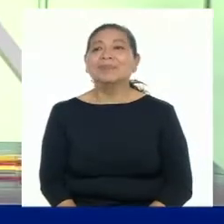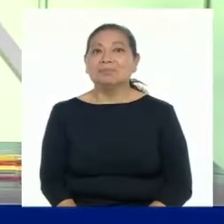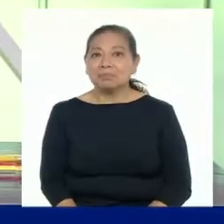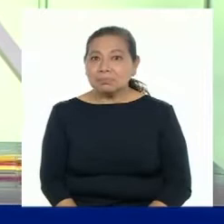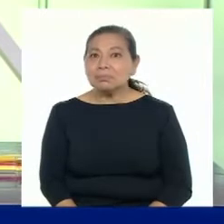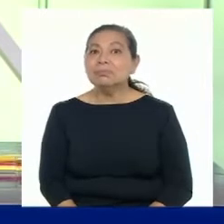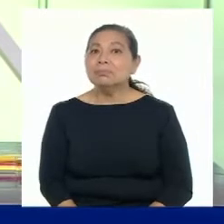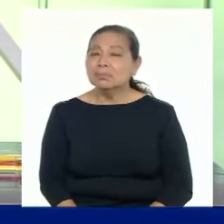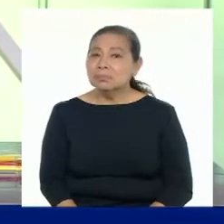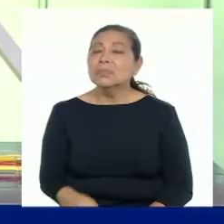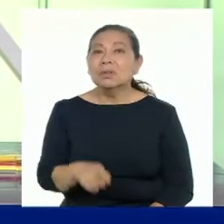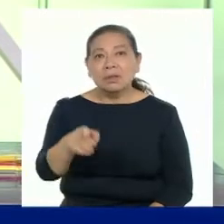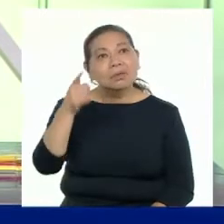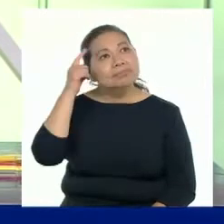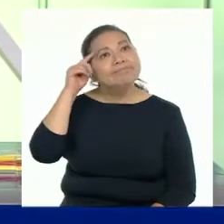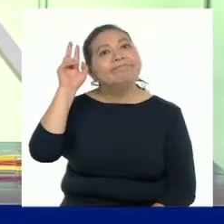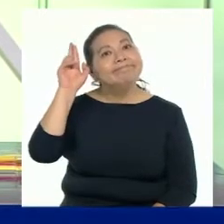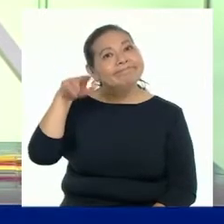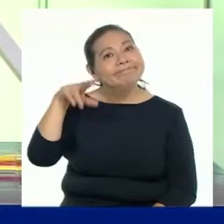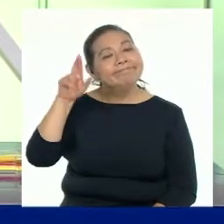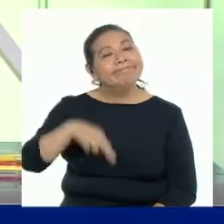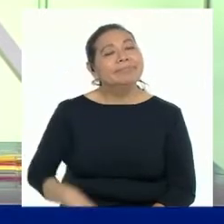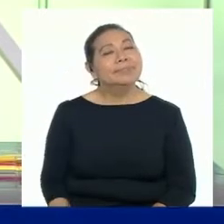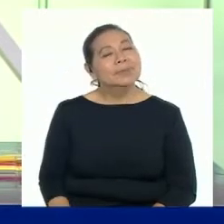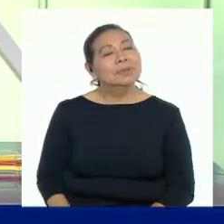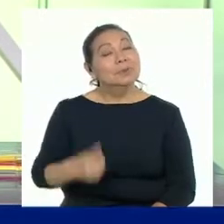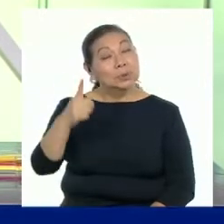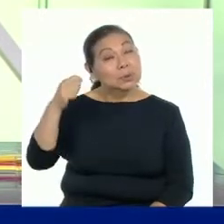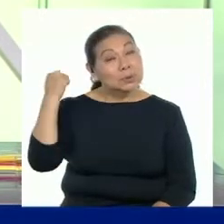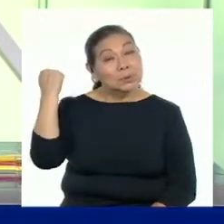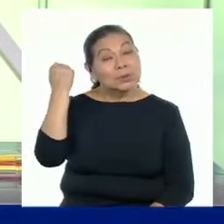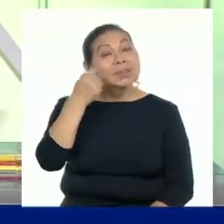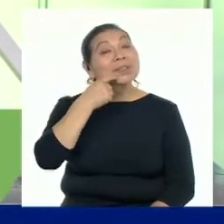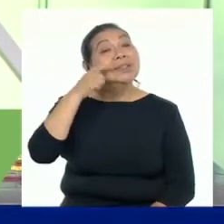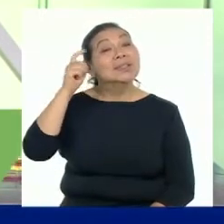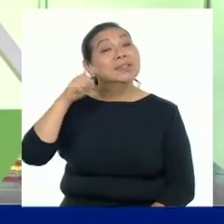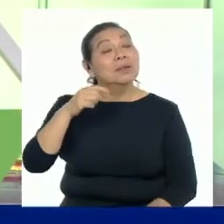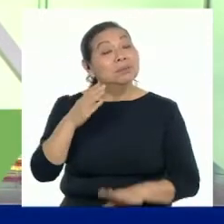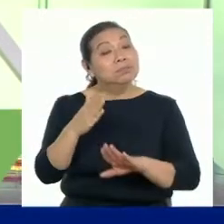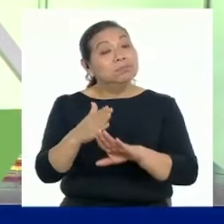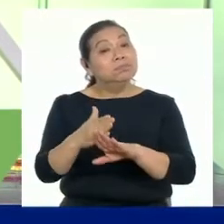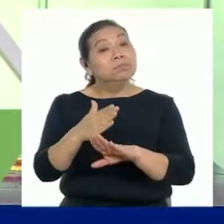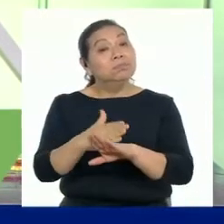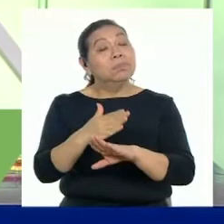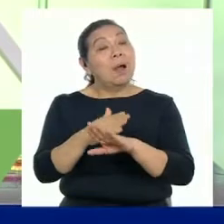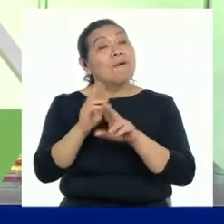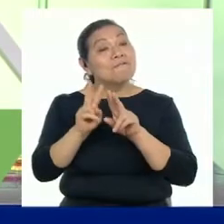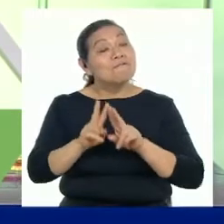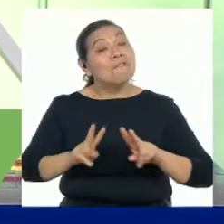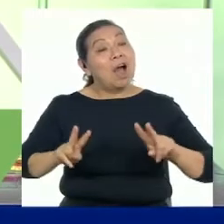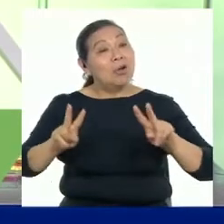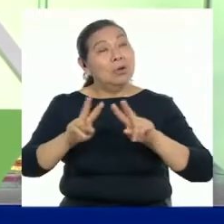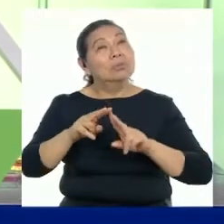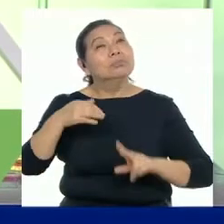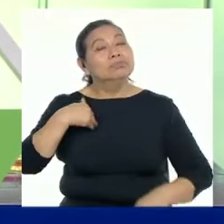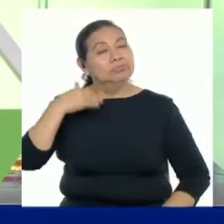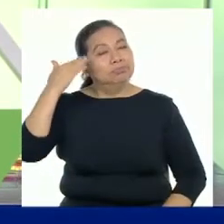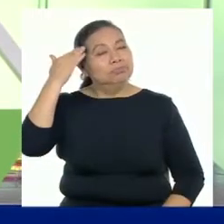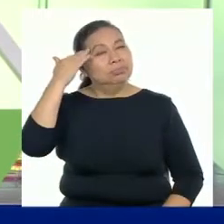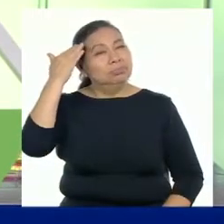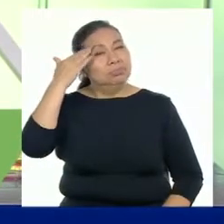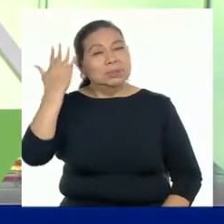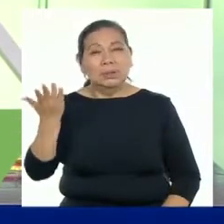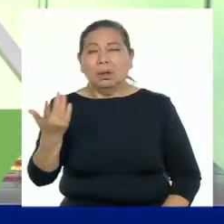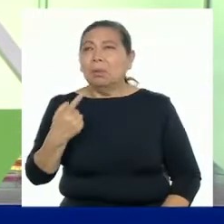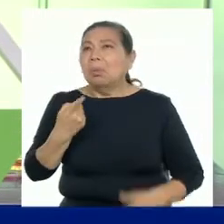Jonathan del futuro tiene razón. Además, para triunfar en la vida, necesitamos desarrollar nuestros valores y capacidades para no